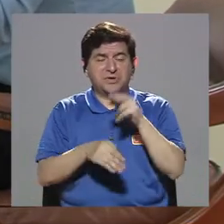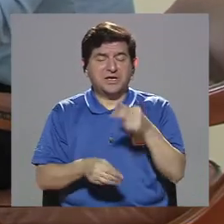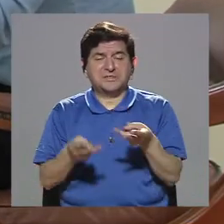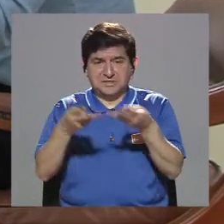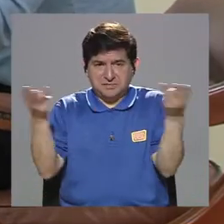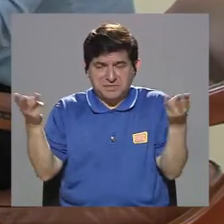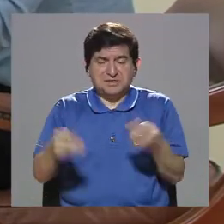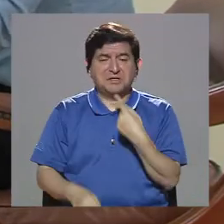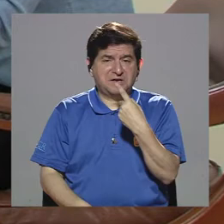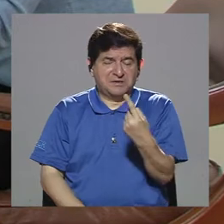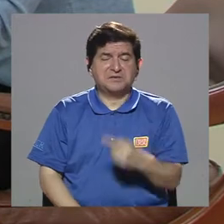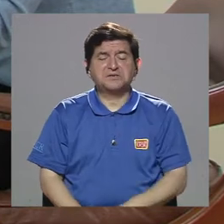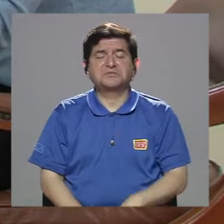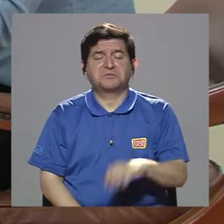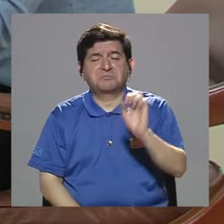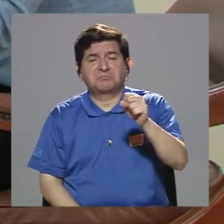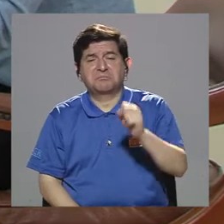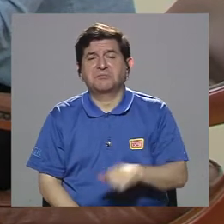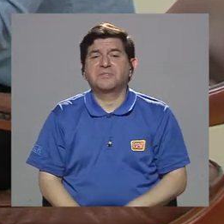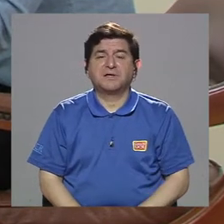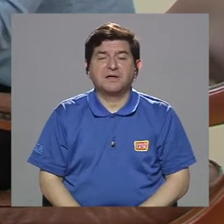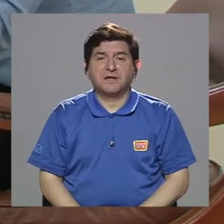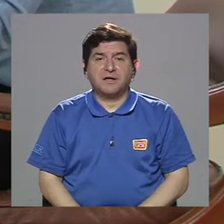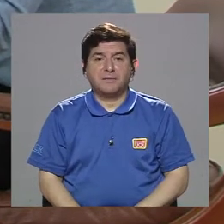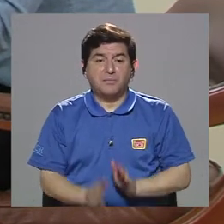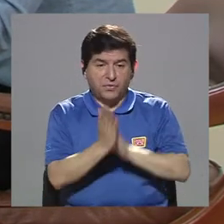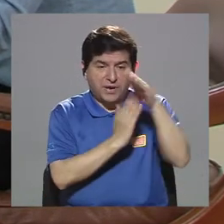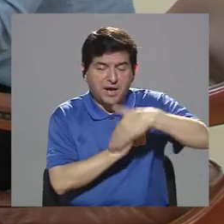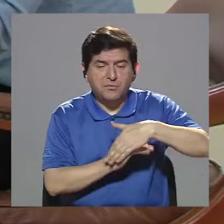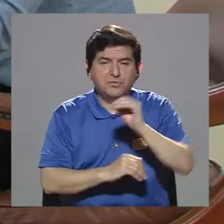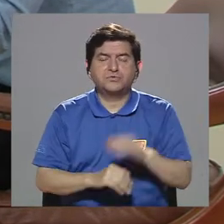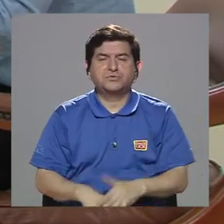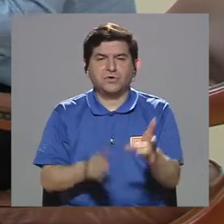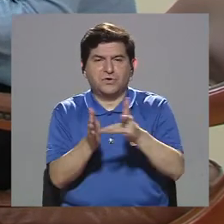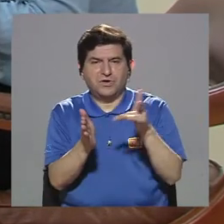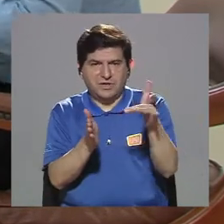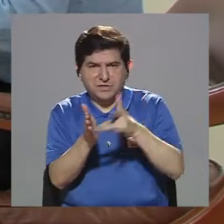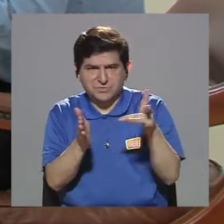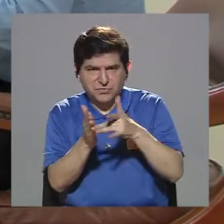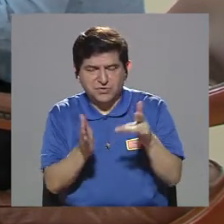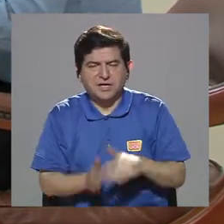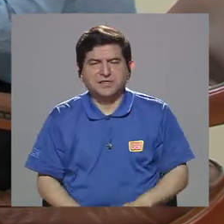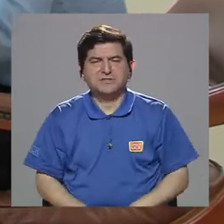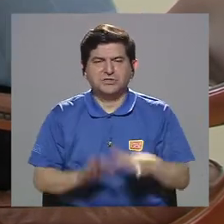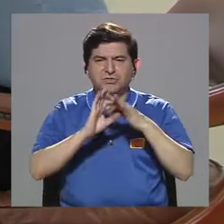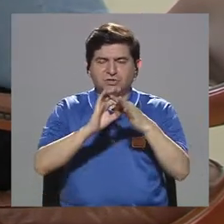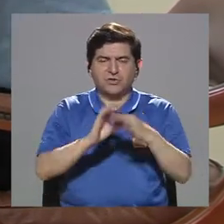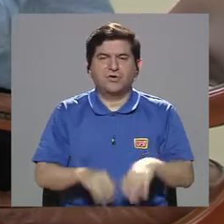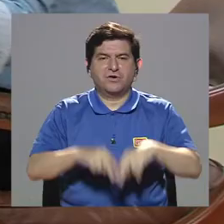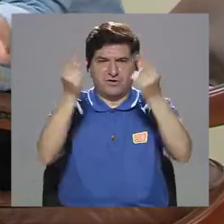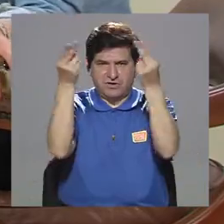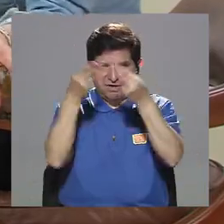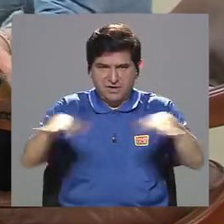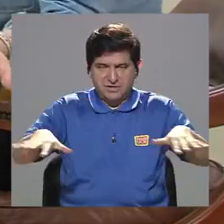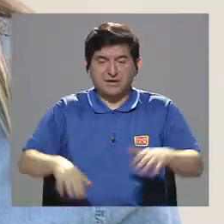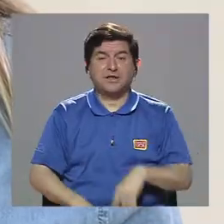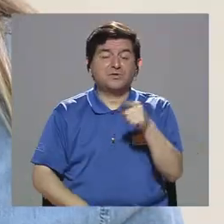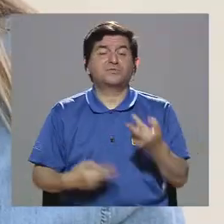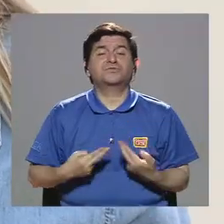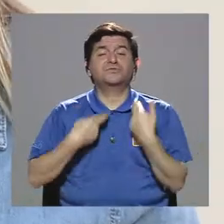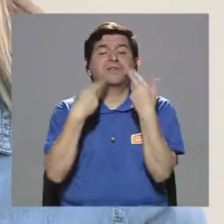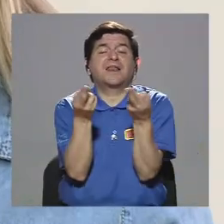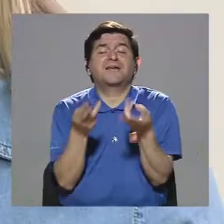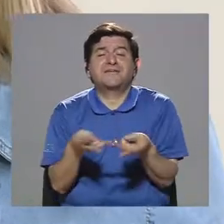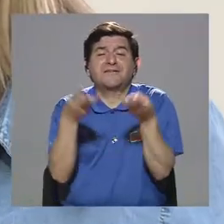en función del abuso y la explotación sexual en línea. Prácticamente les están regalando este material.